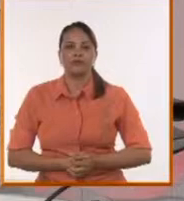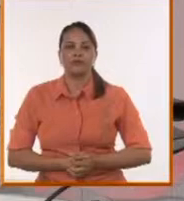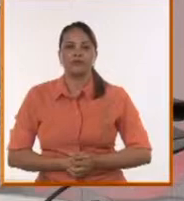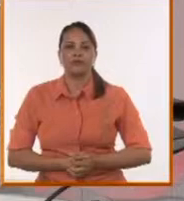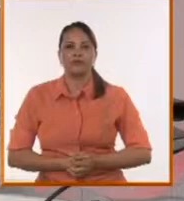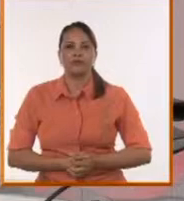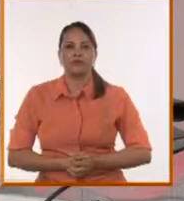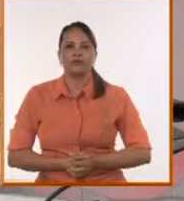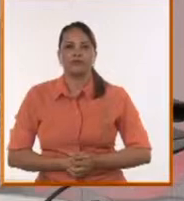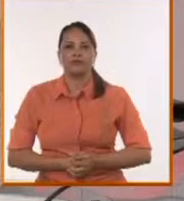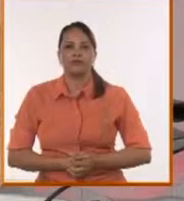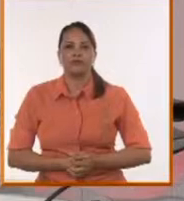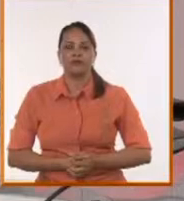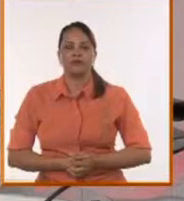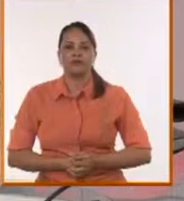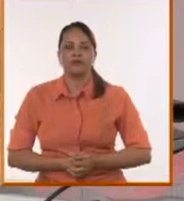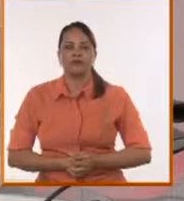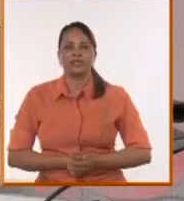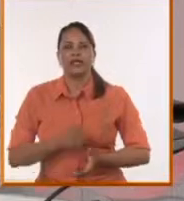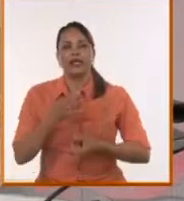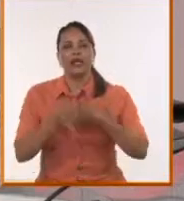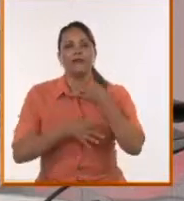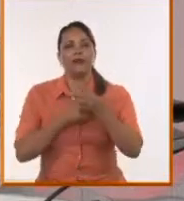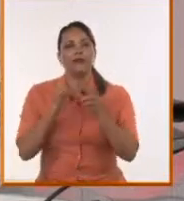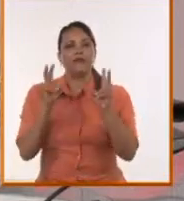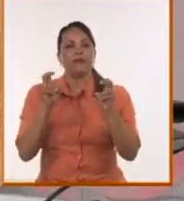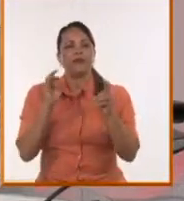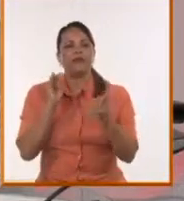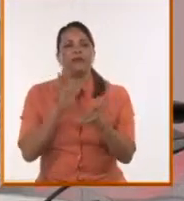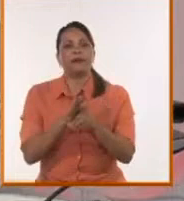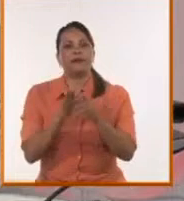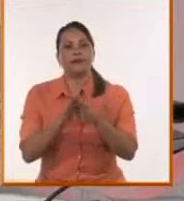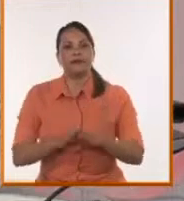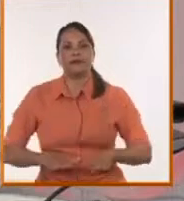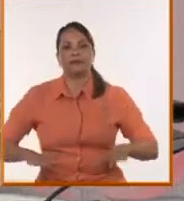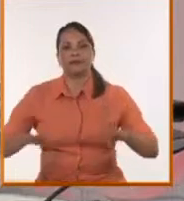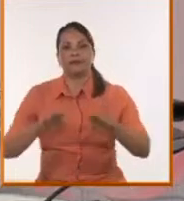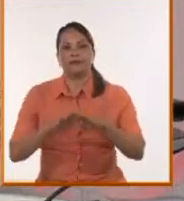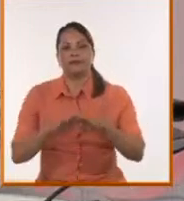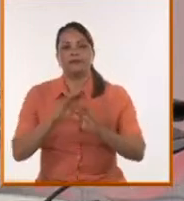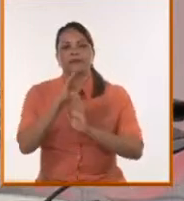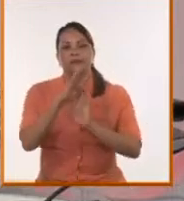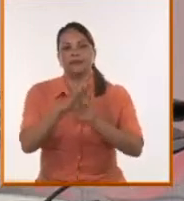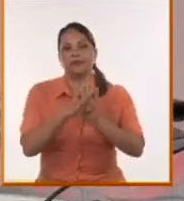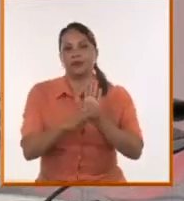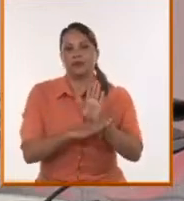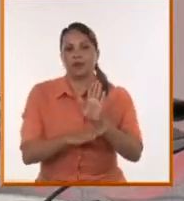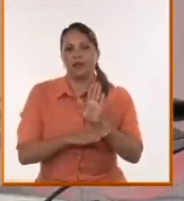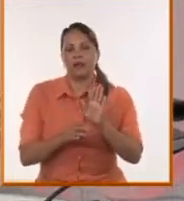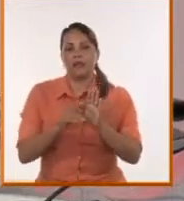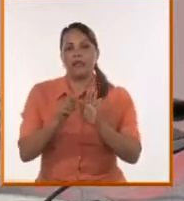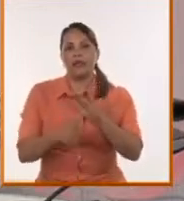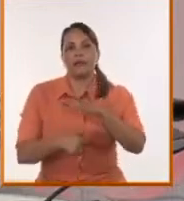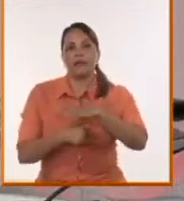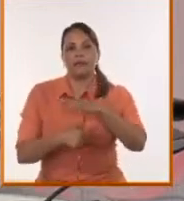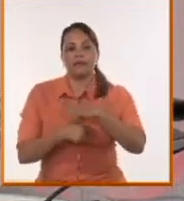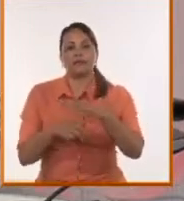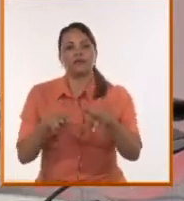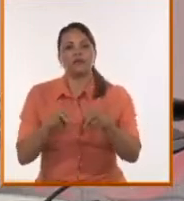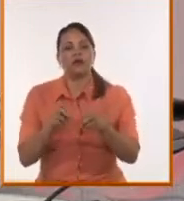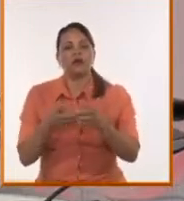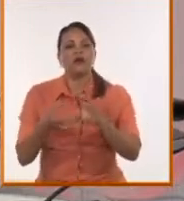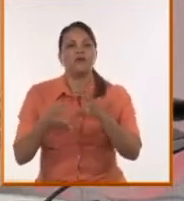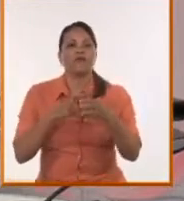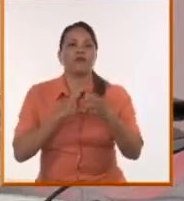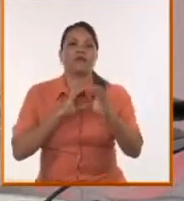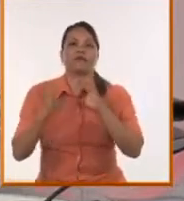Bueno, es un fragmento de este inicio del programa Desde la Presidencia, el nuevo espacio comunicacional